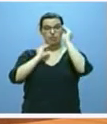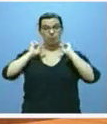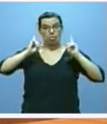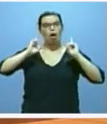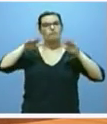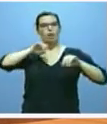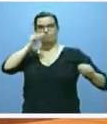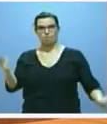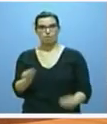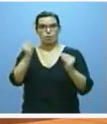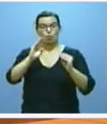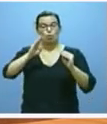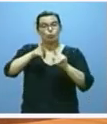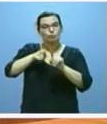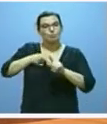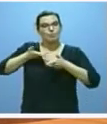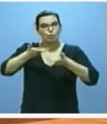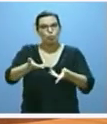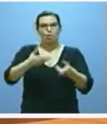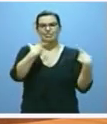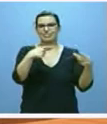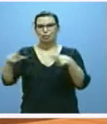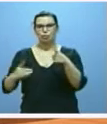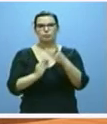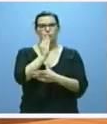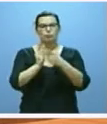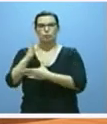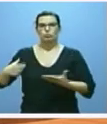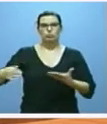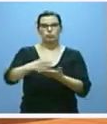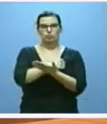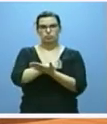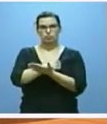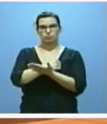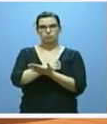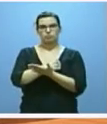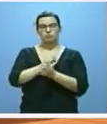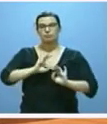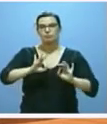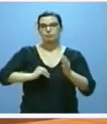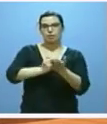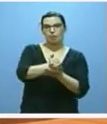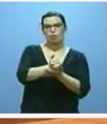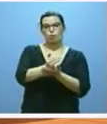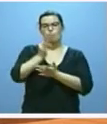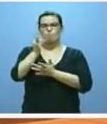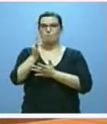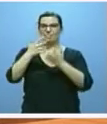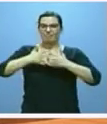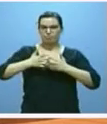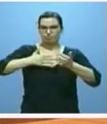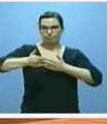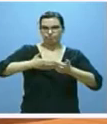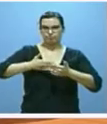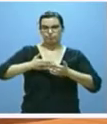A ello contribuyeron todos los sectores productivos, en especial el agrario y la industria manufacturera y, en menor